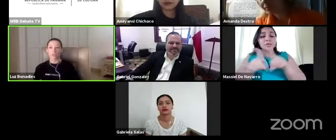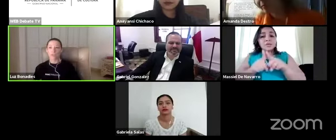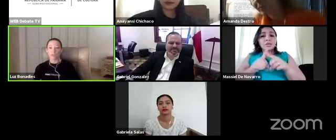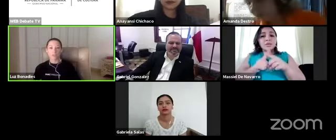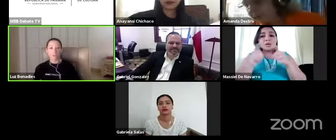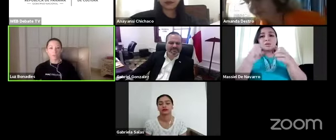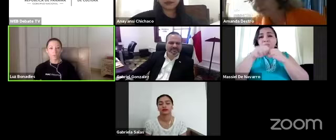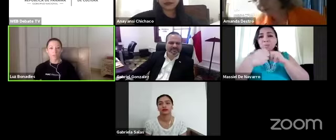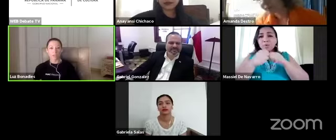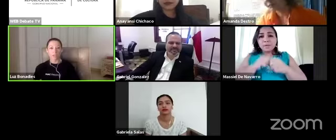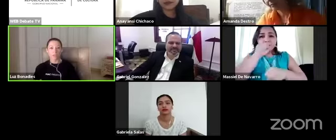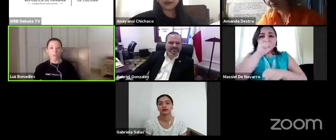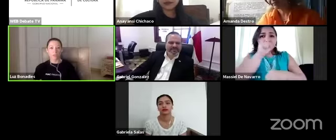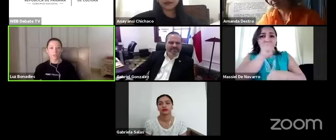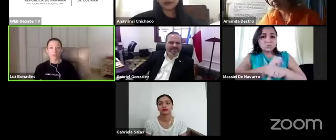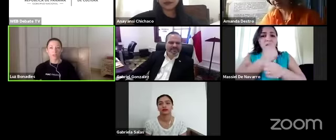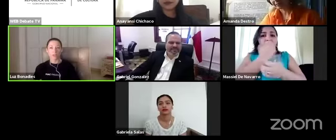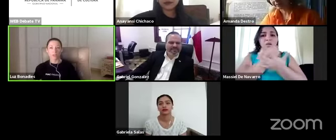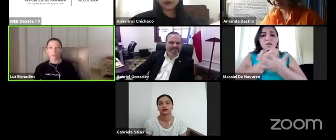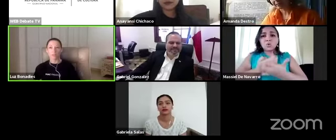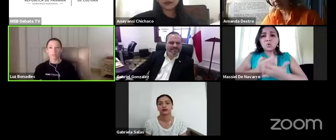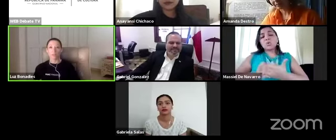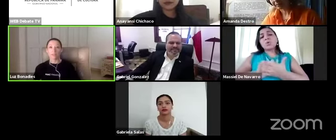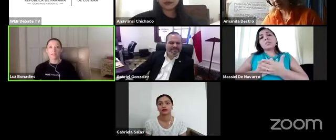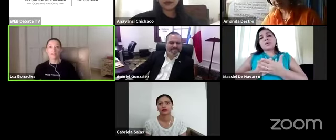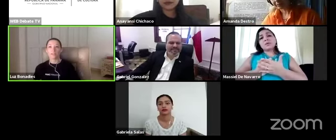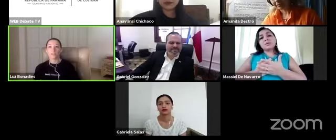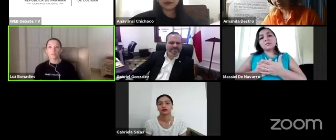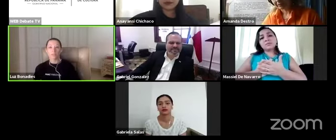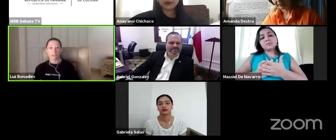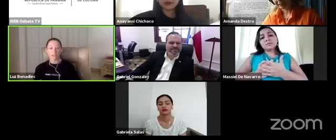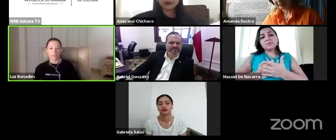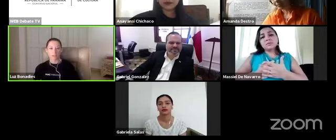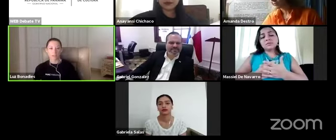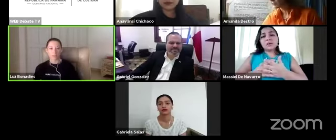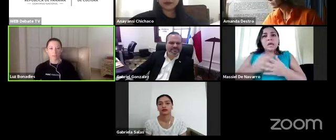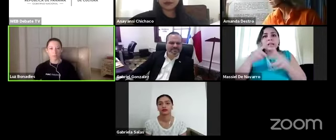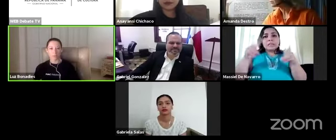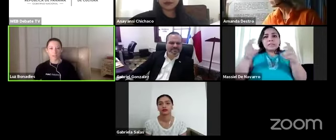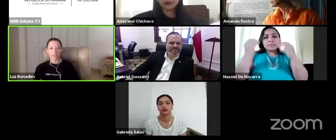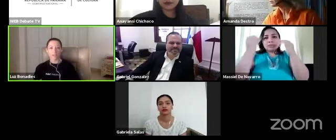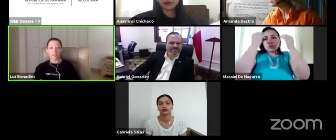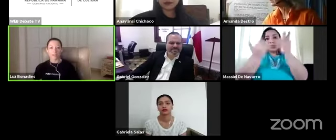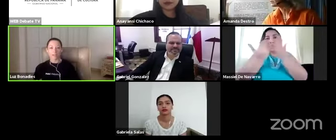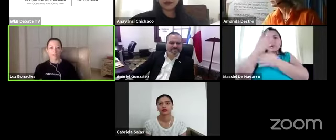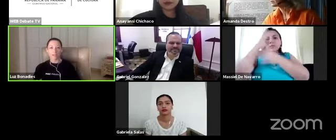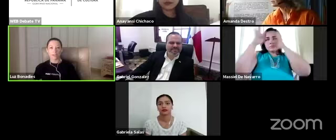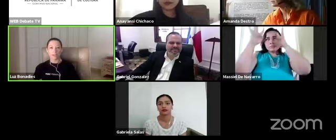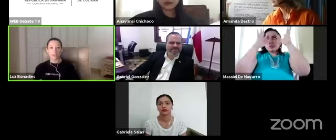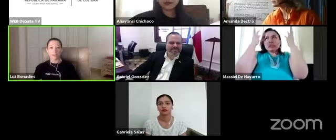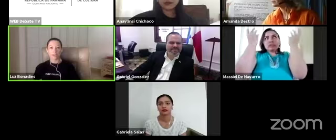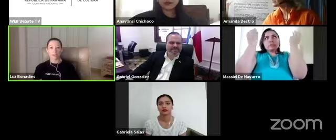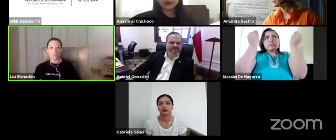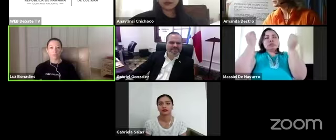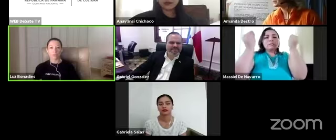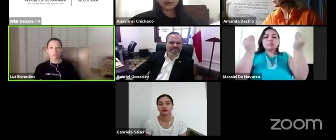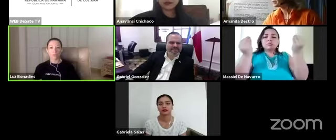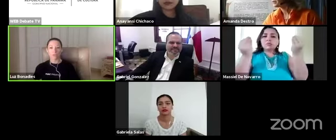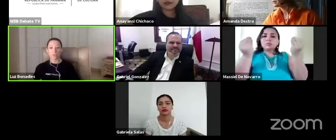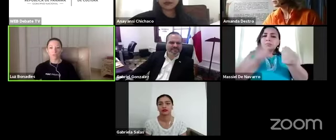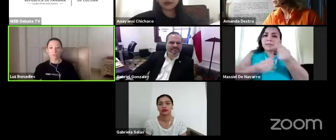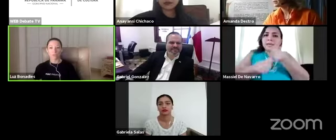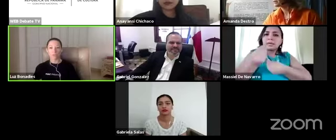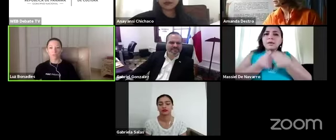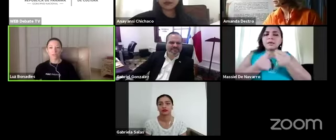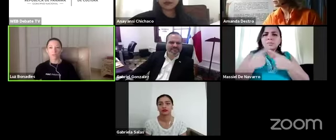social económica respecto de la incertidumbre del mercado laboral así que creo que debemos